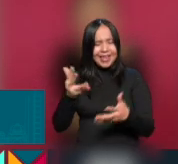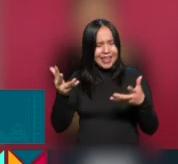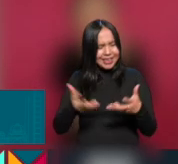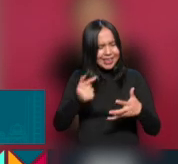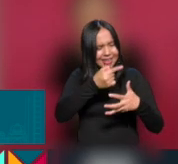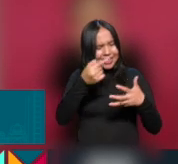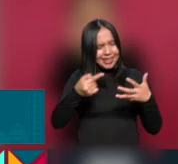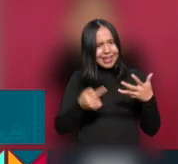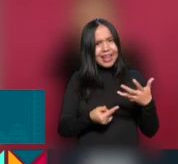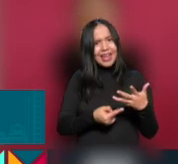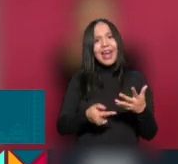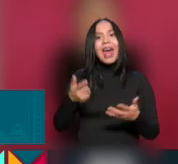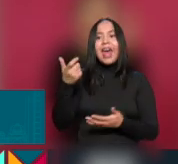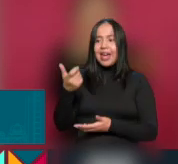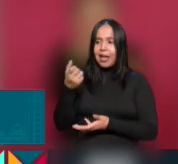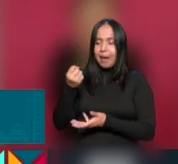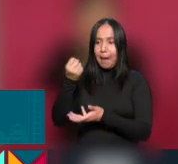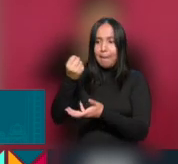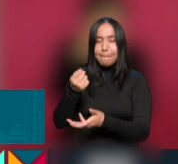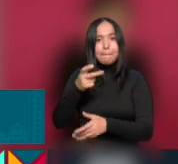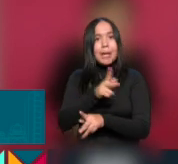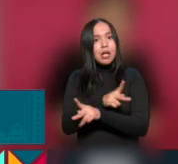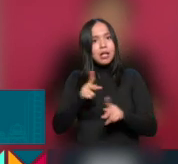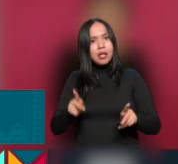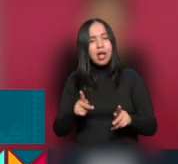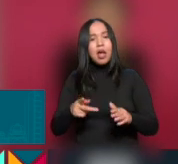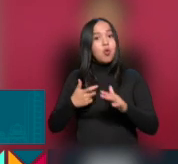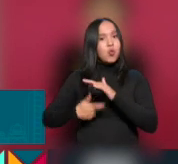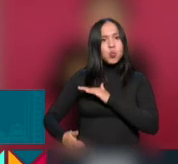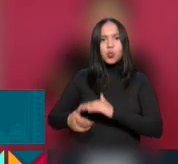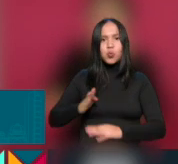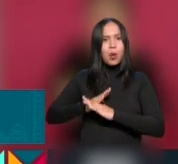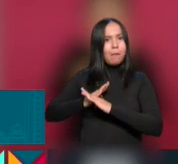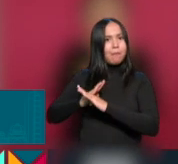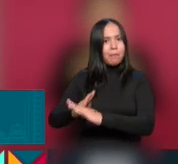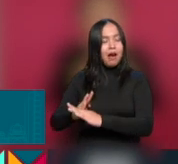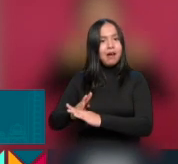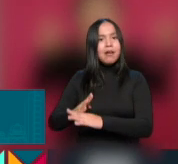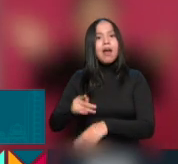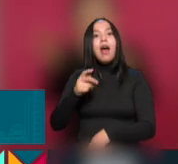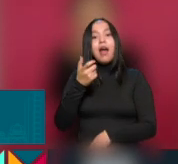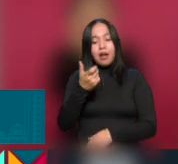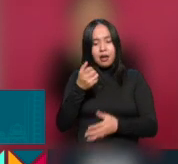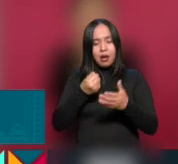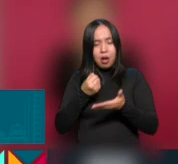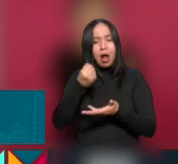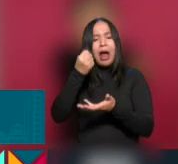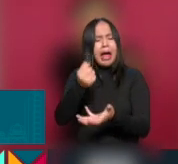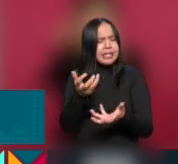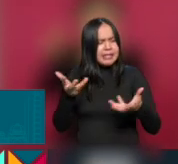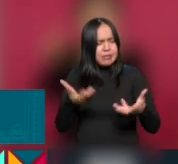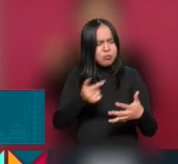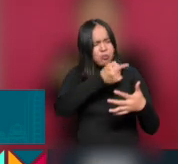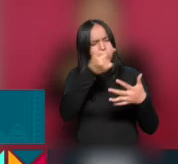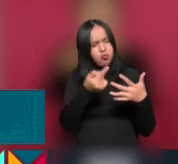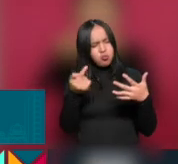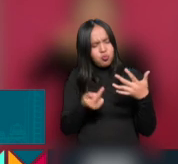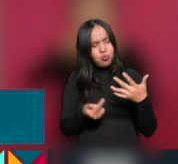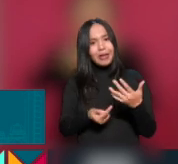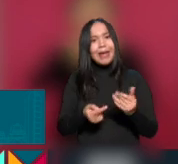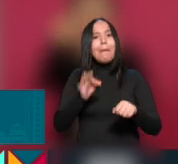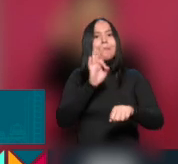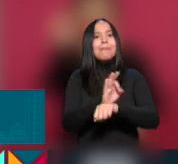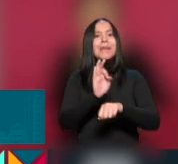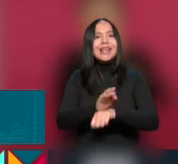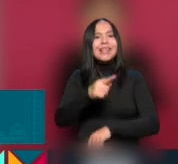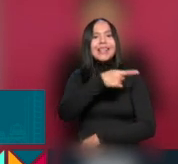con el presupuesto público cuando no hay corrupción, que se puede hacer mucho con el presupuesto público en bien de la gente